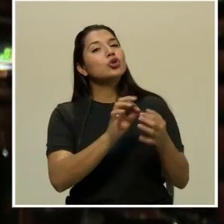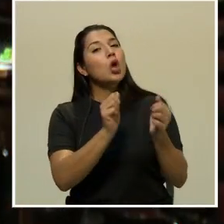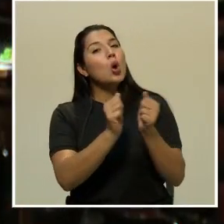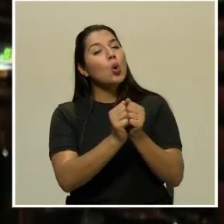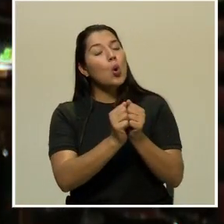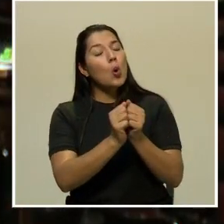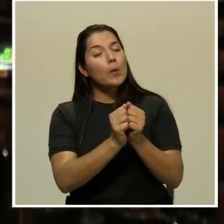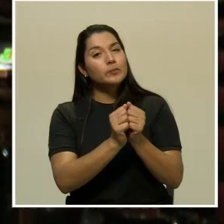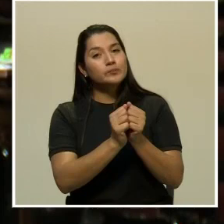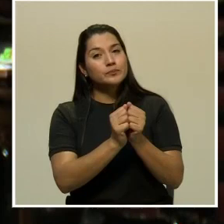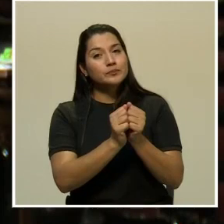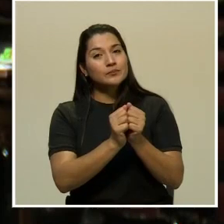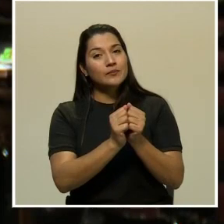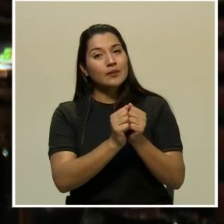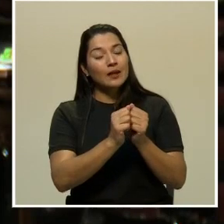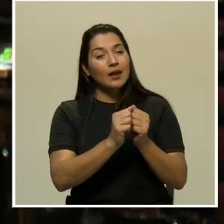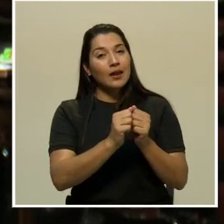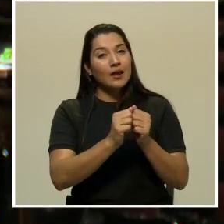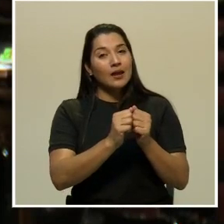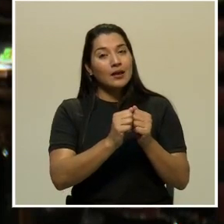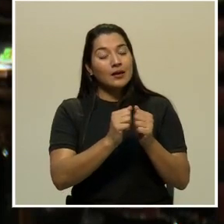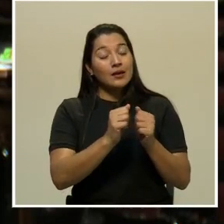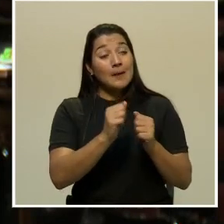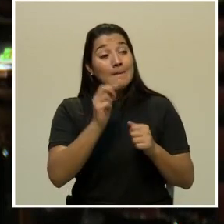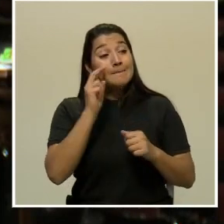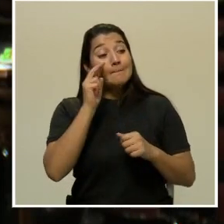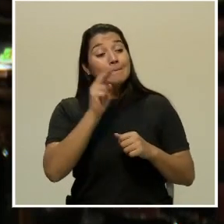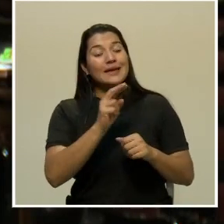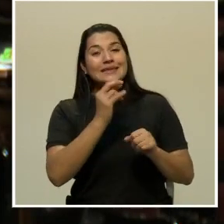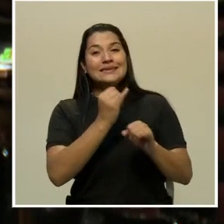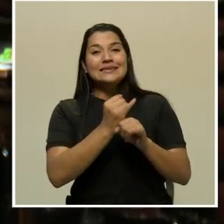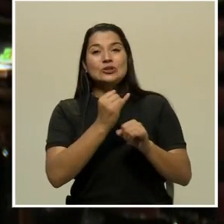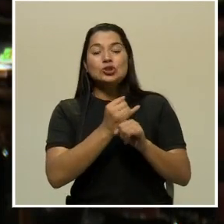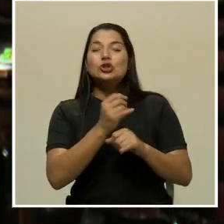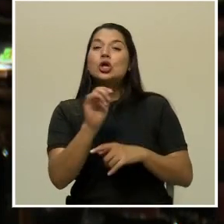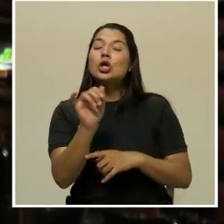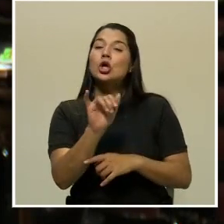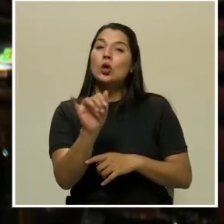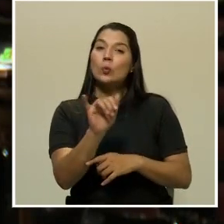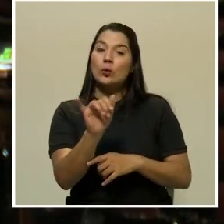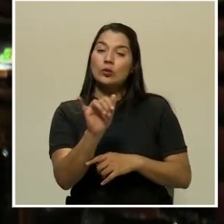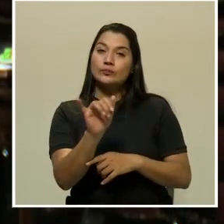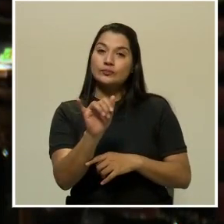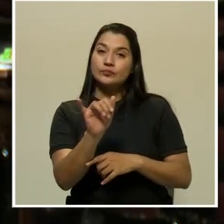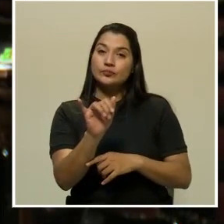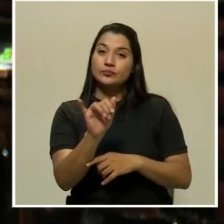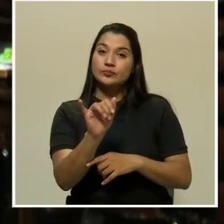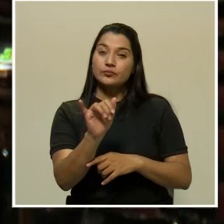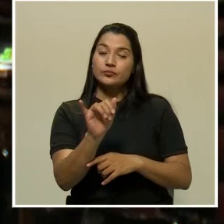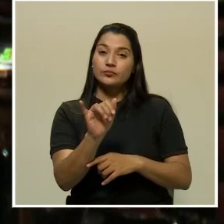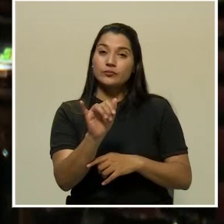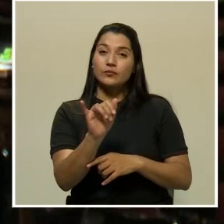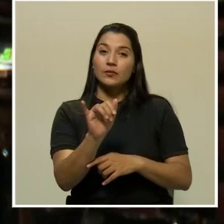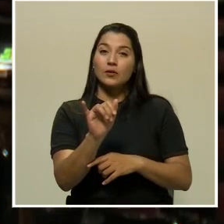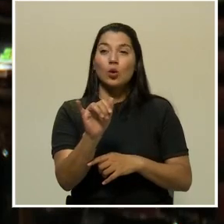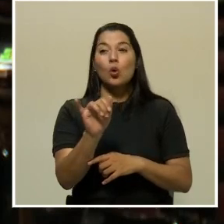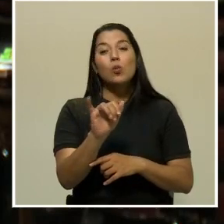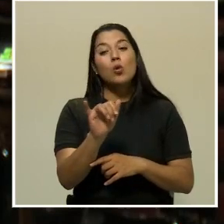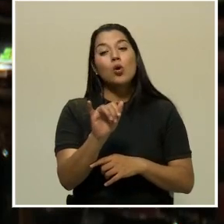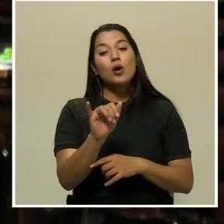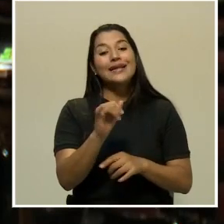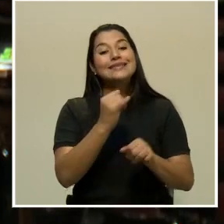pensarse en la institución como la responsabilidad del valor público